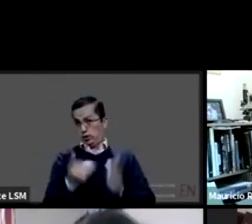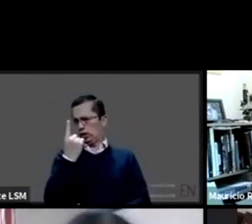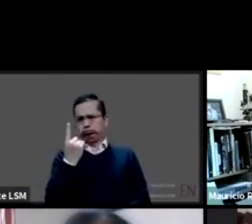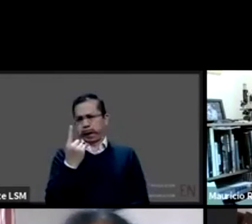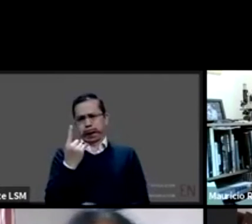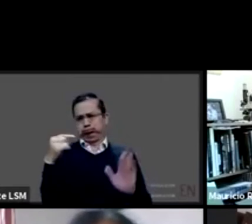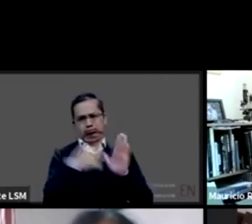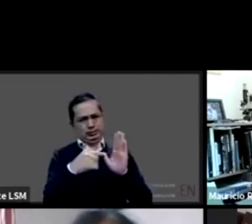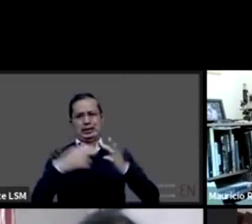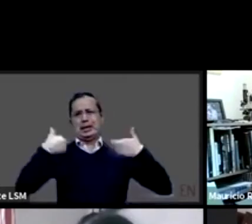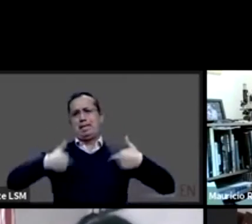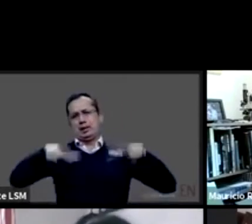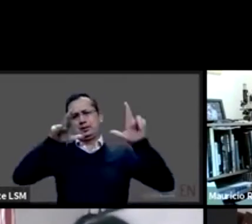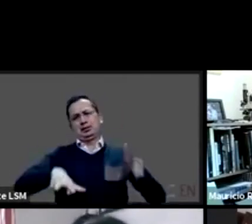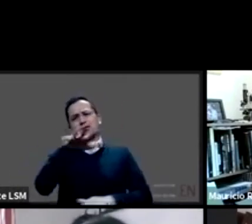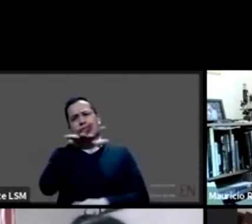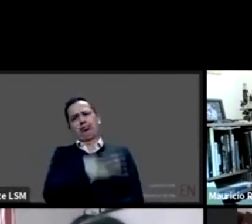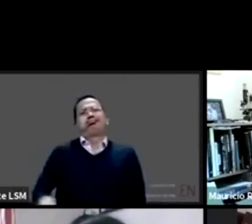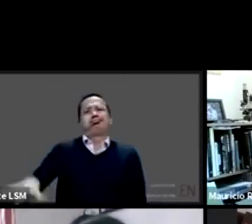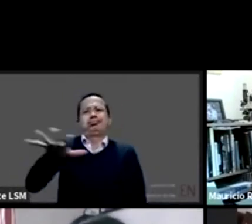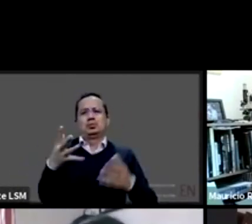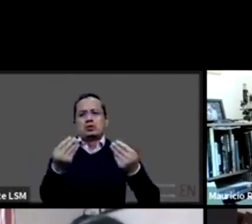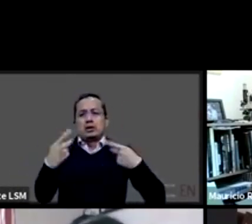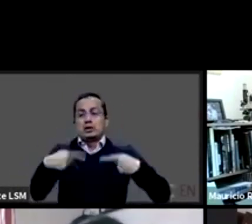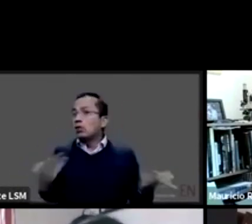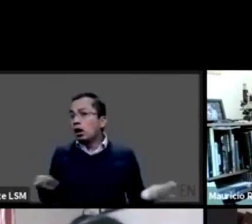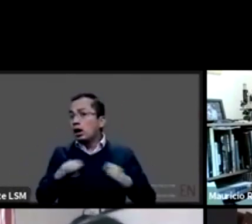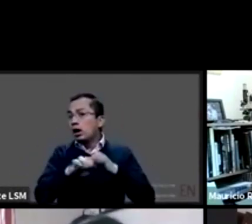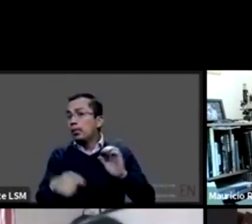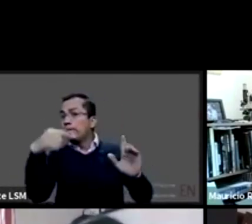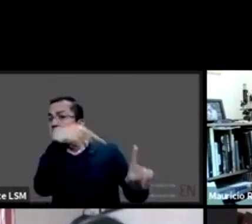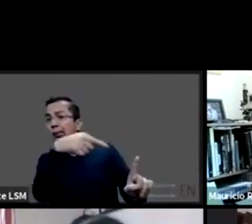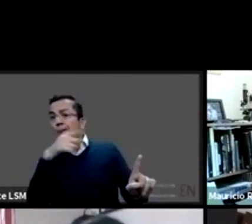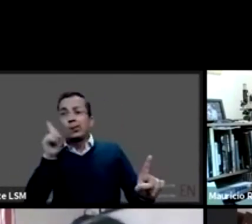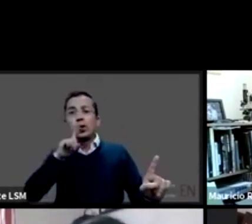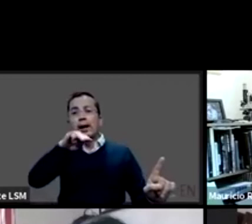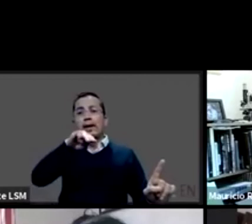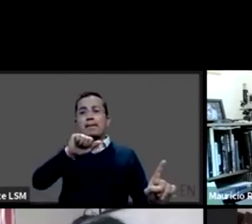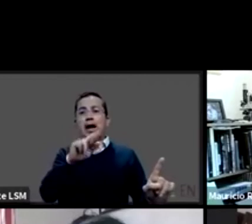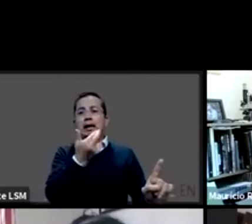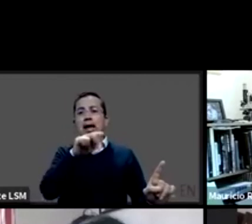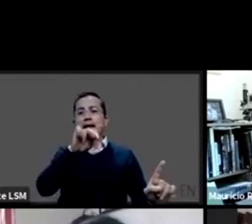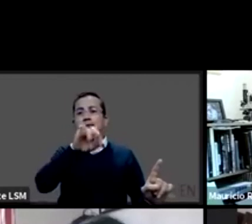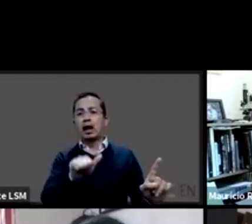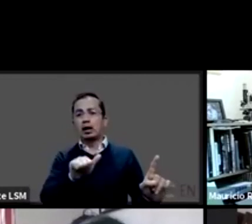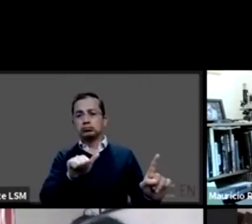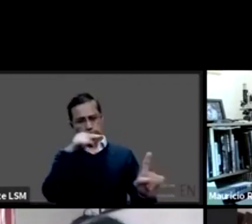decirnos cómo debemos de estar orientando los servicios de salud para que niñas, niños y adolescentes con discapacidad,